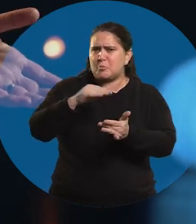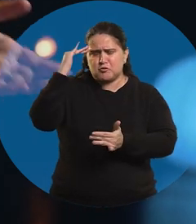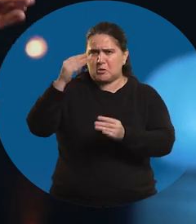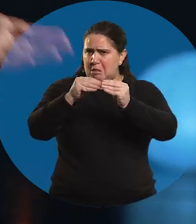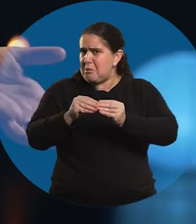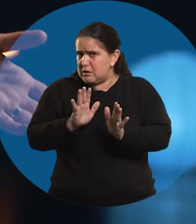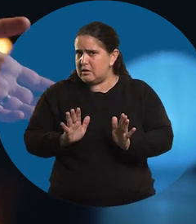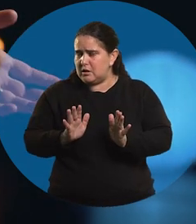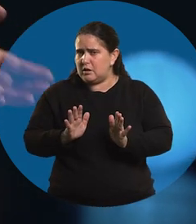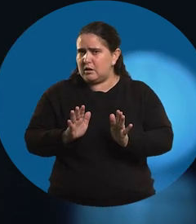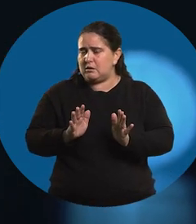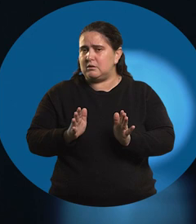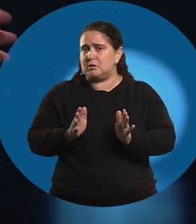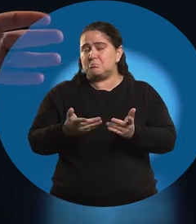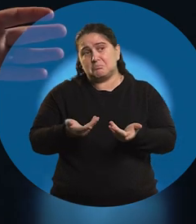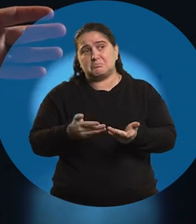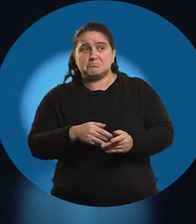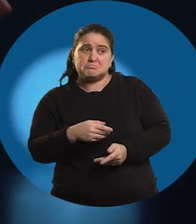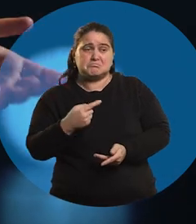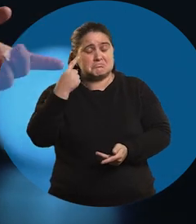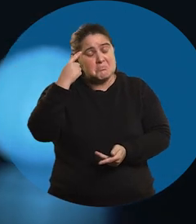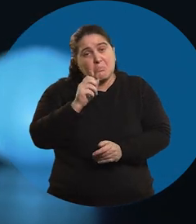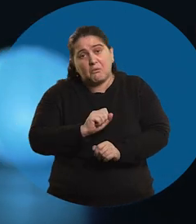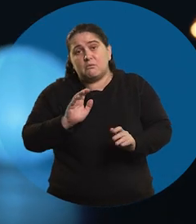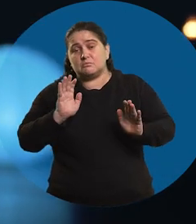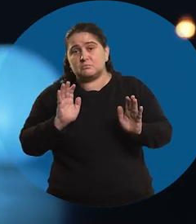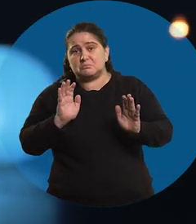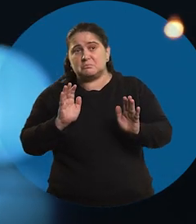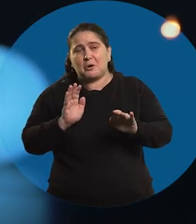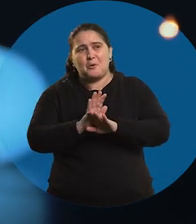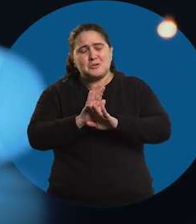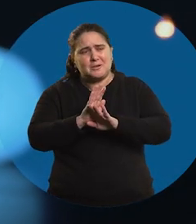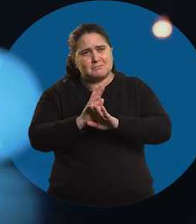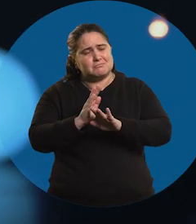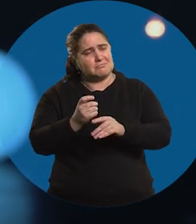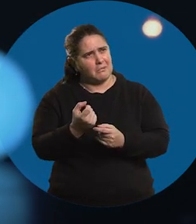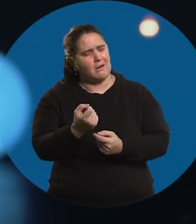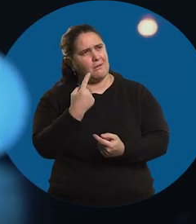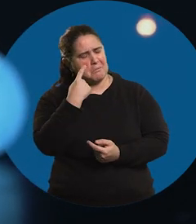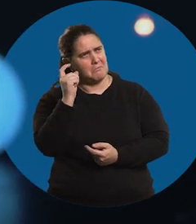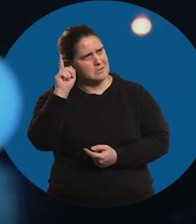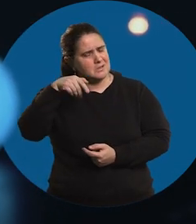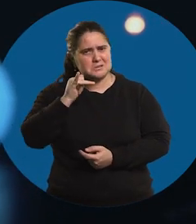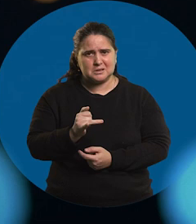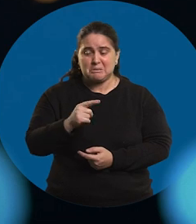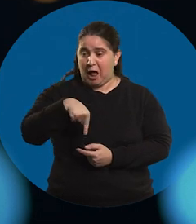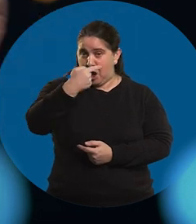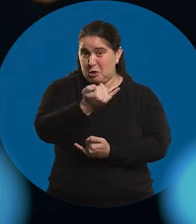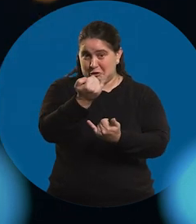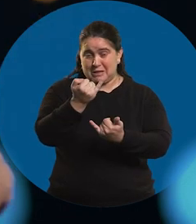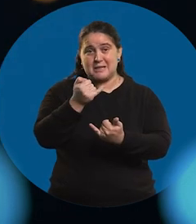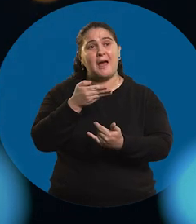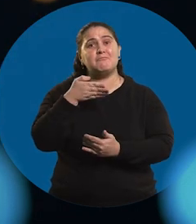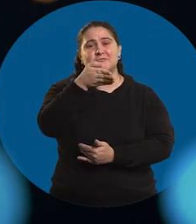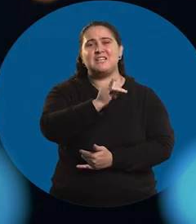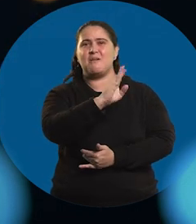anotás para profesor de matemática? Y dije, va... Fue como una luz ahí. Y al